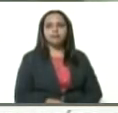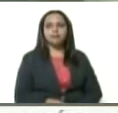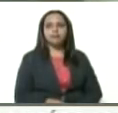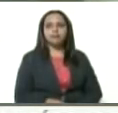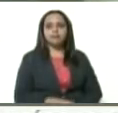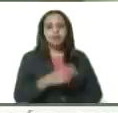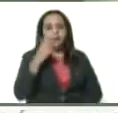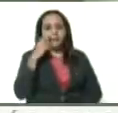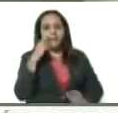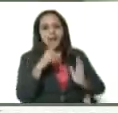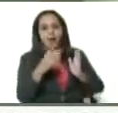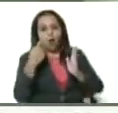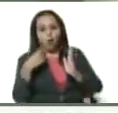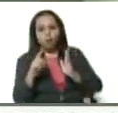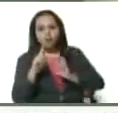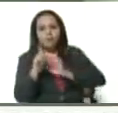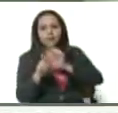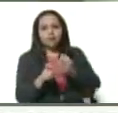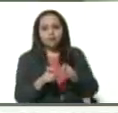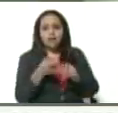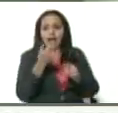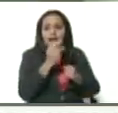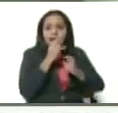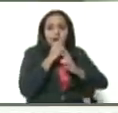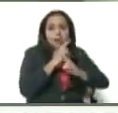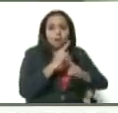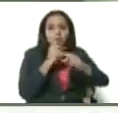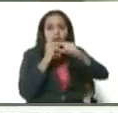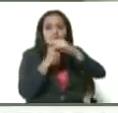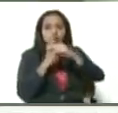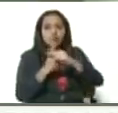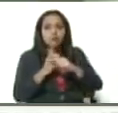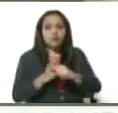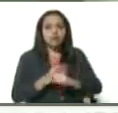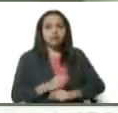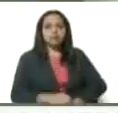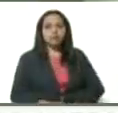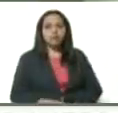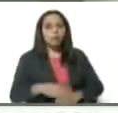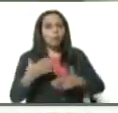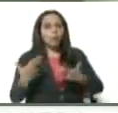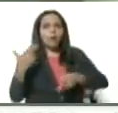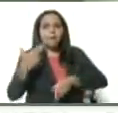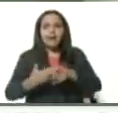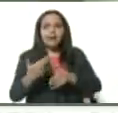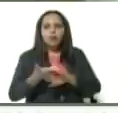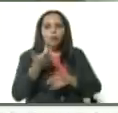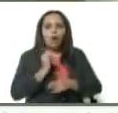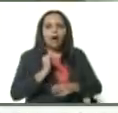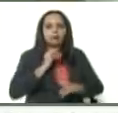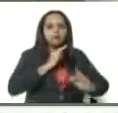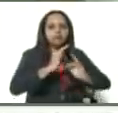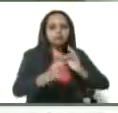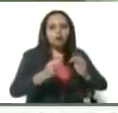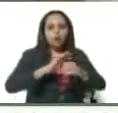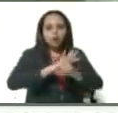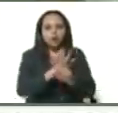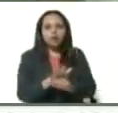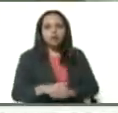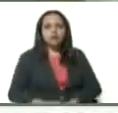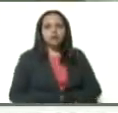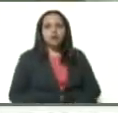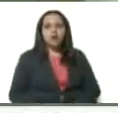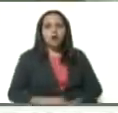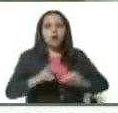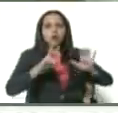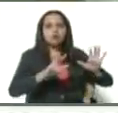Miren la otra. Esto nos da un resultado sumado. ¿Qué riesgo le ves a una infección por el nuevo coronavirus? 86